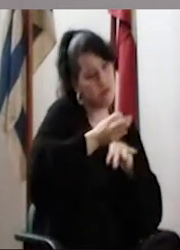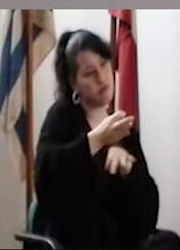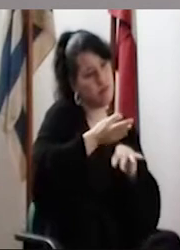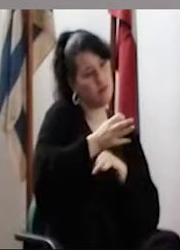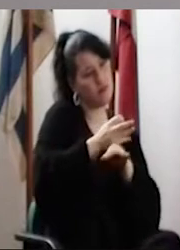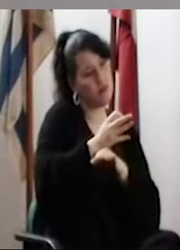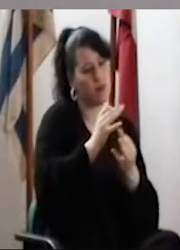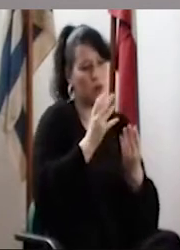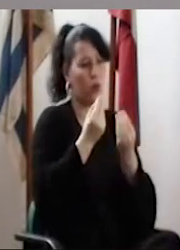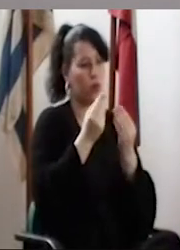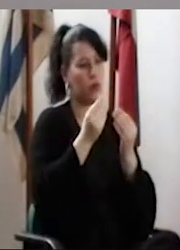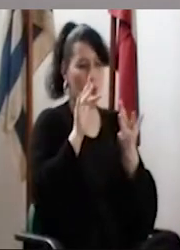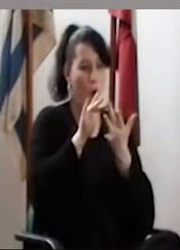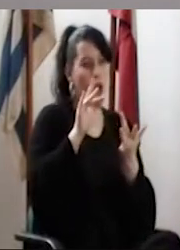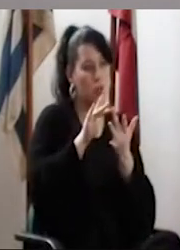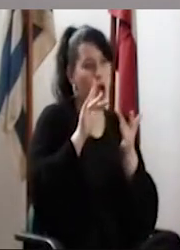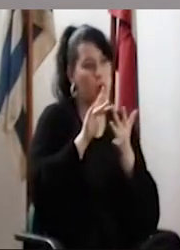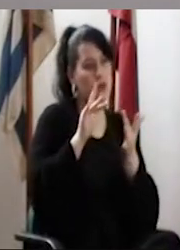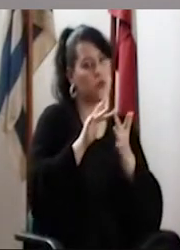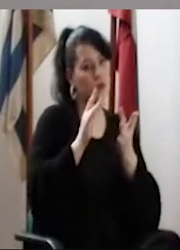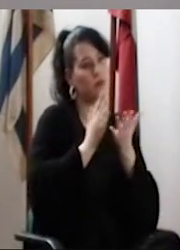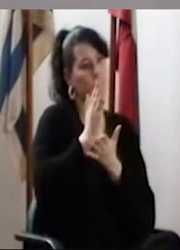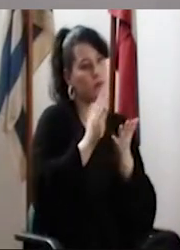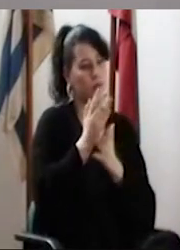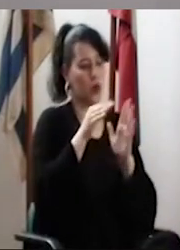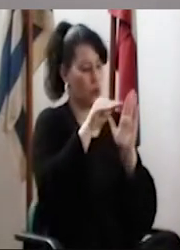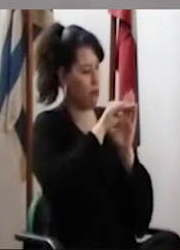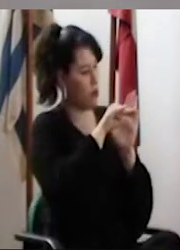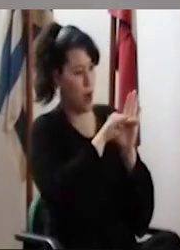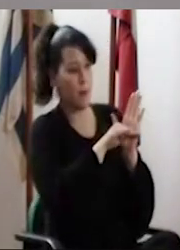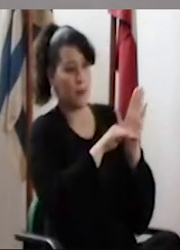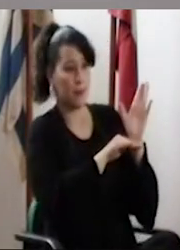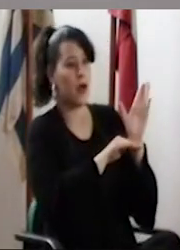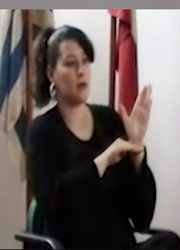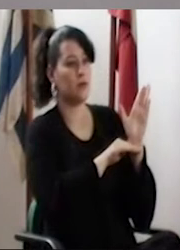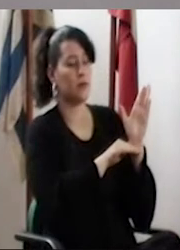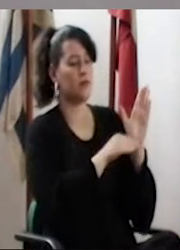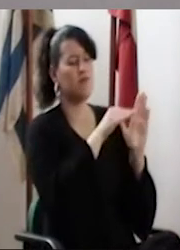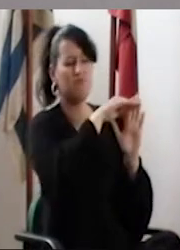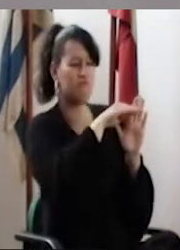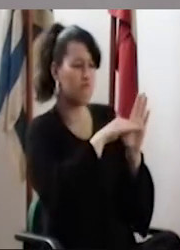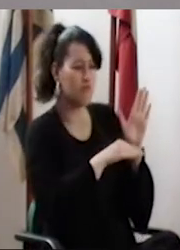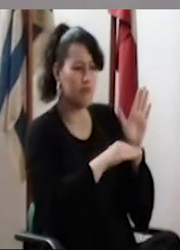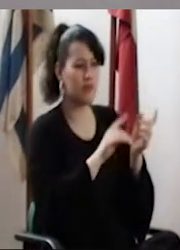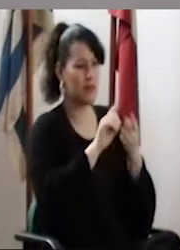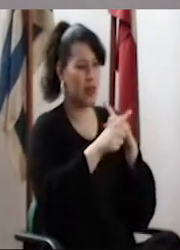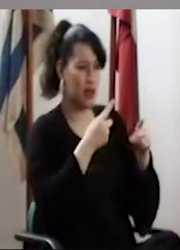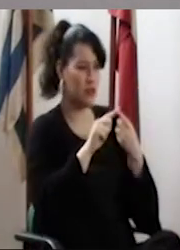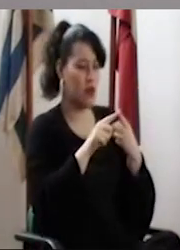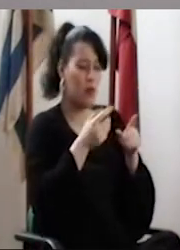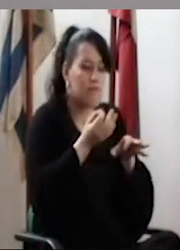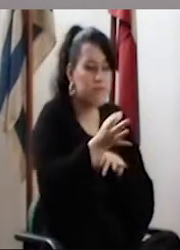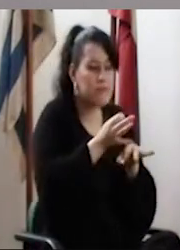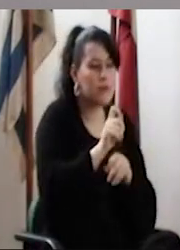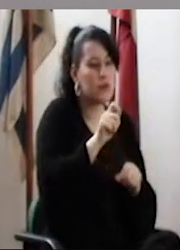procesos de enseñanza, contacto regular con estudiantes, en unidades curriculares que estén vinculadas